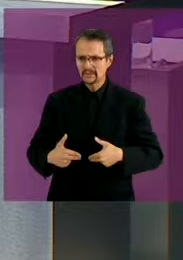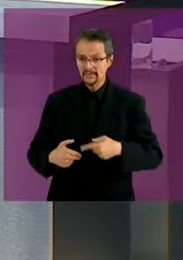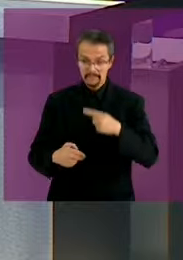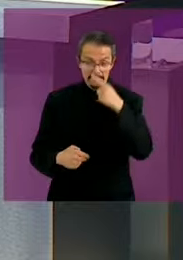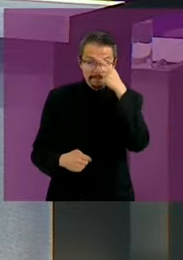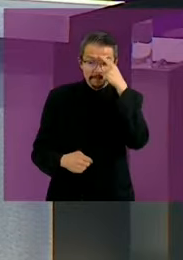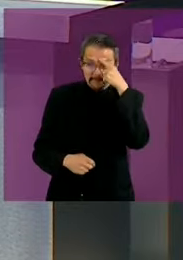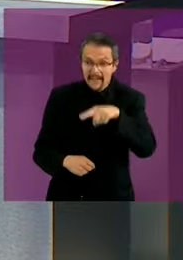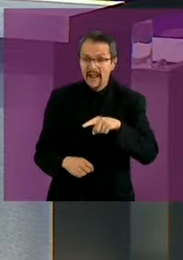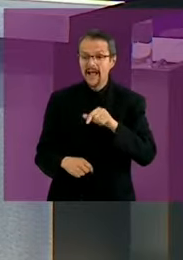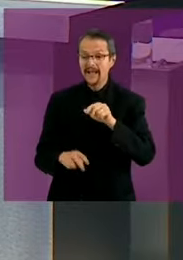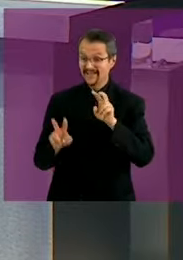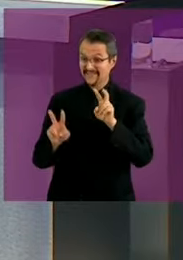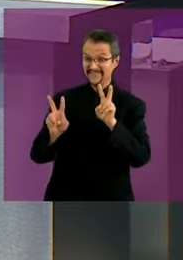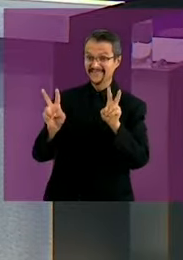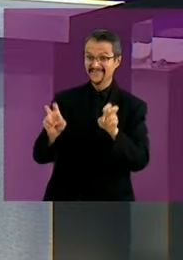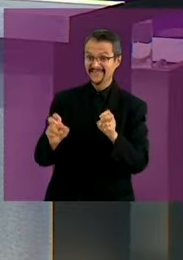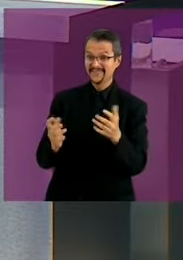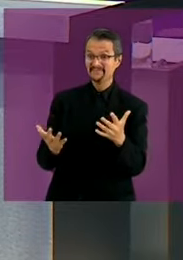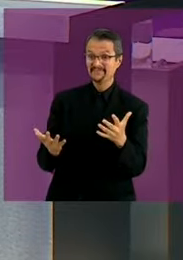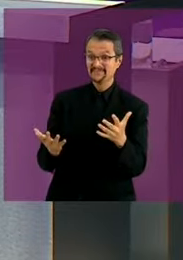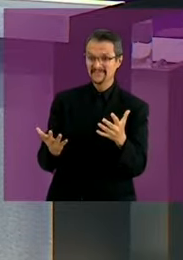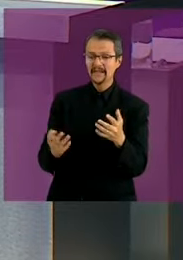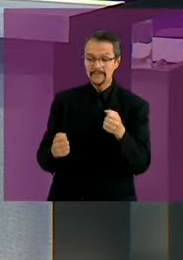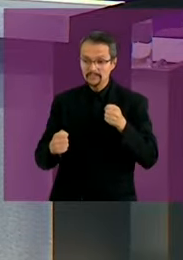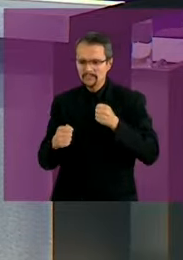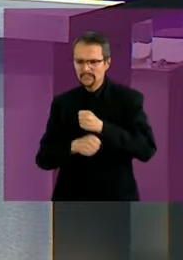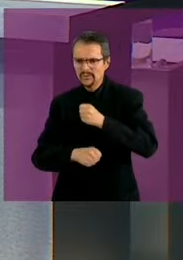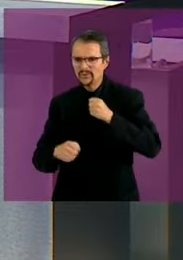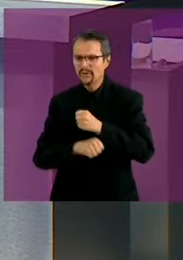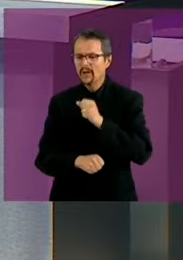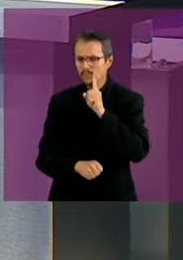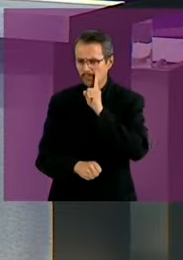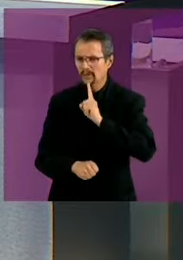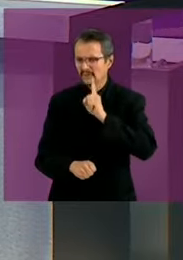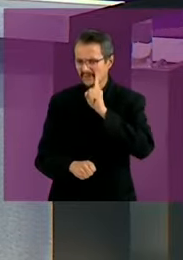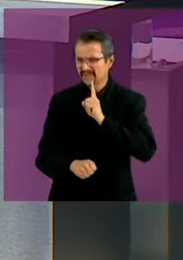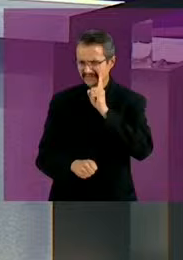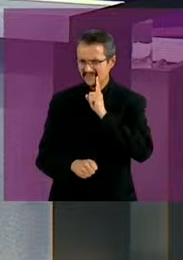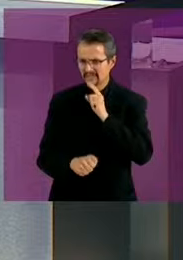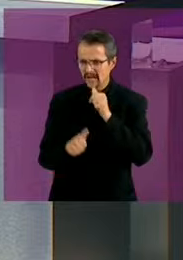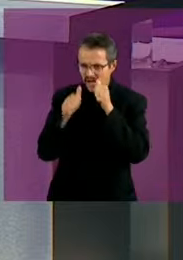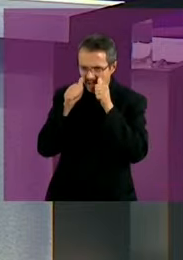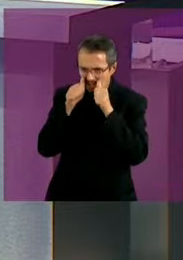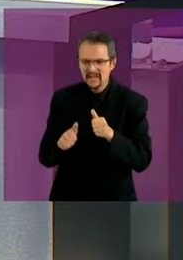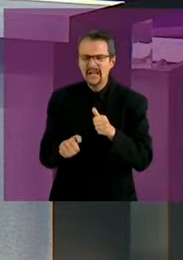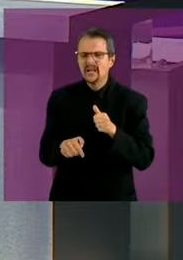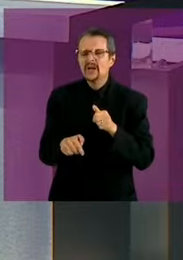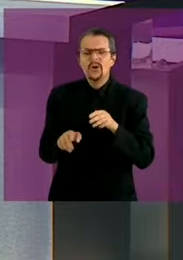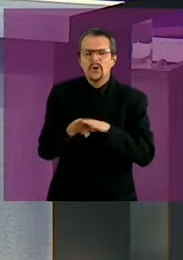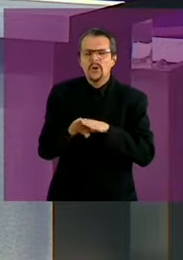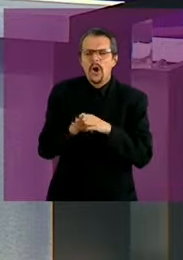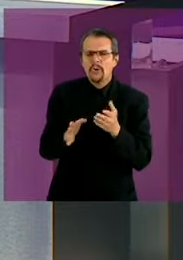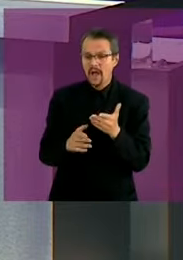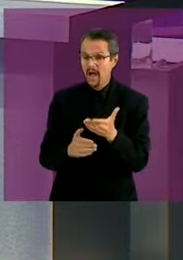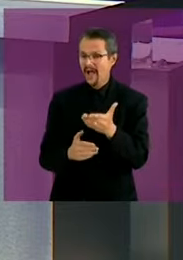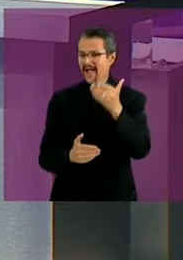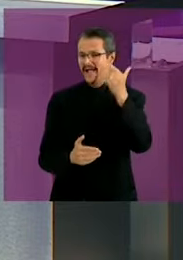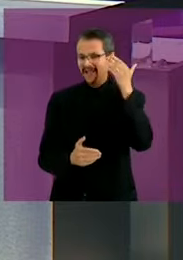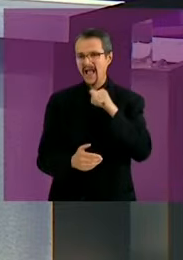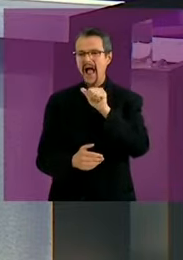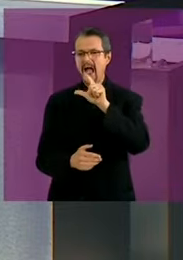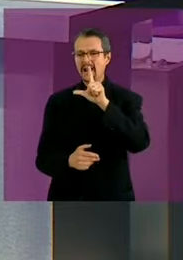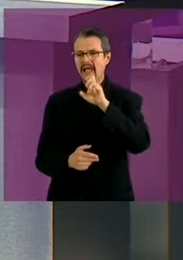las violencias contra las mujeres si las alertas de violencia de género no han funcionado, si las